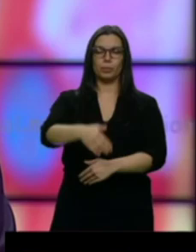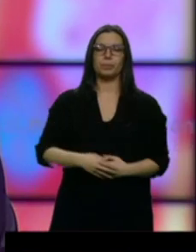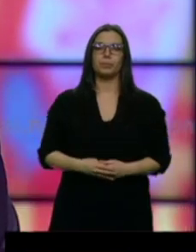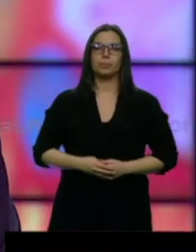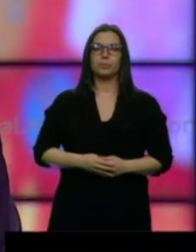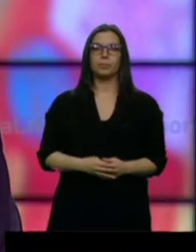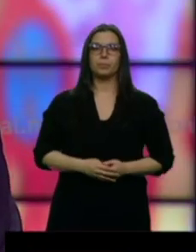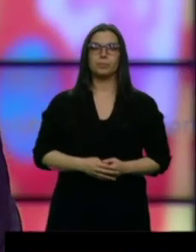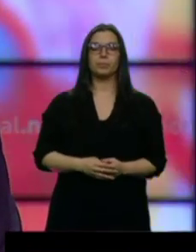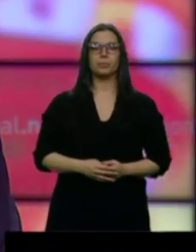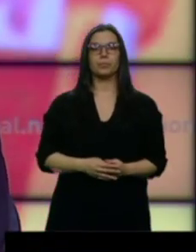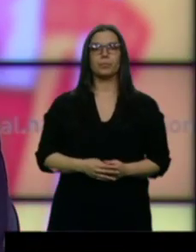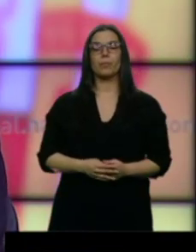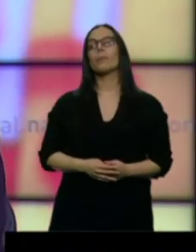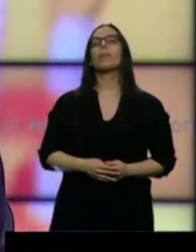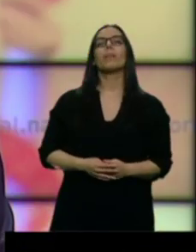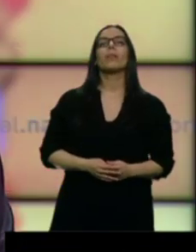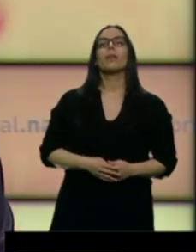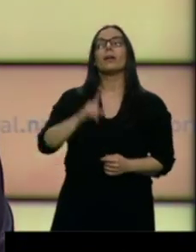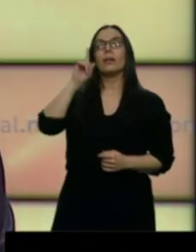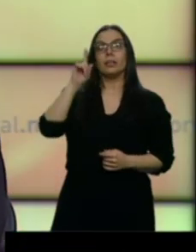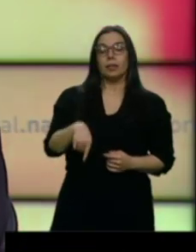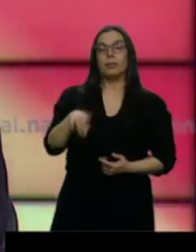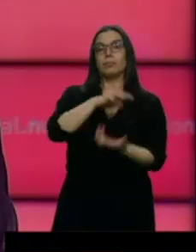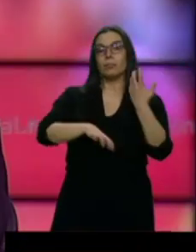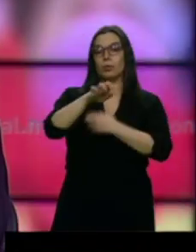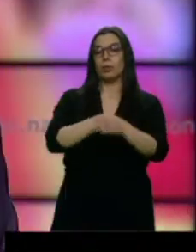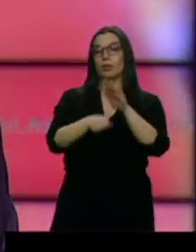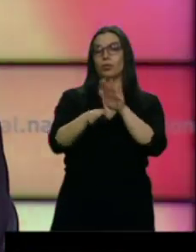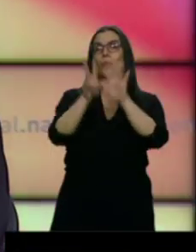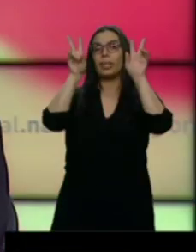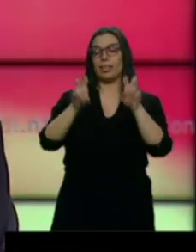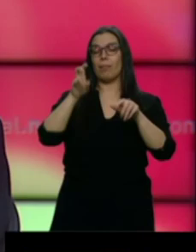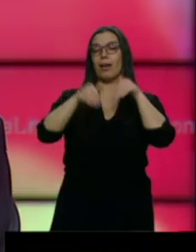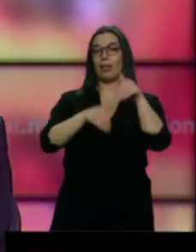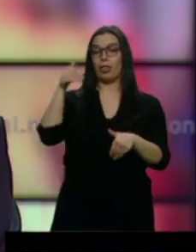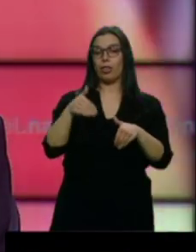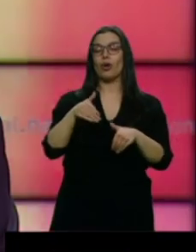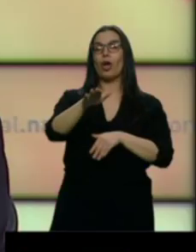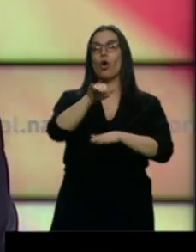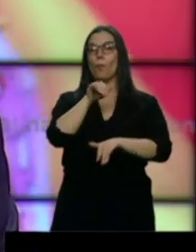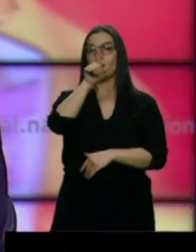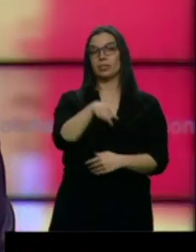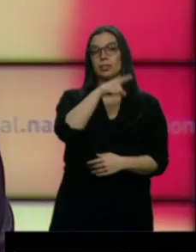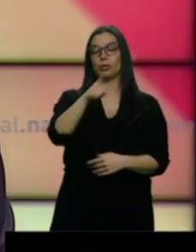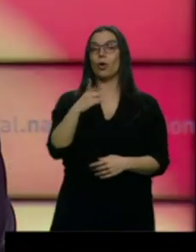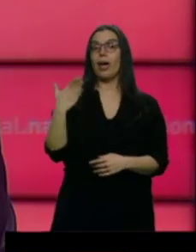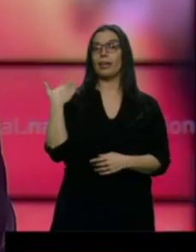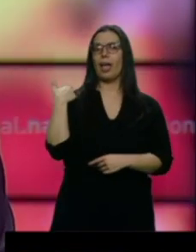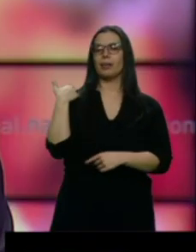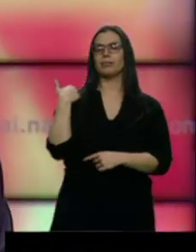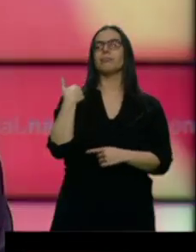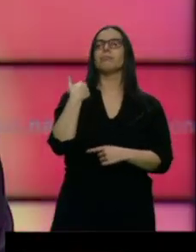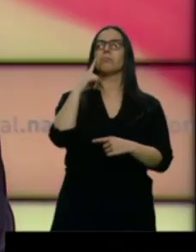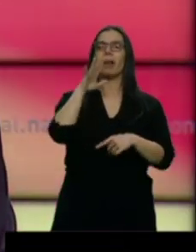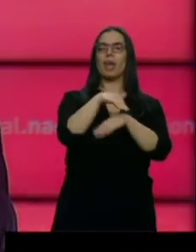Como tampoco va a hacerlo en torno a la convocatoria de elecciones generales. Moncloa lanzó ayer un globo sonda a través de la agencia EFE y anunció el 14 de